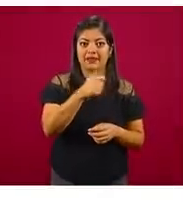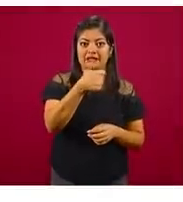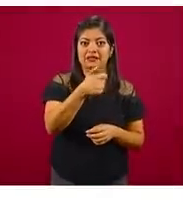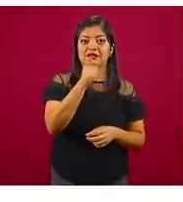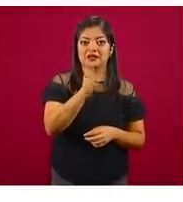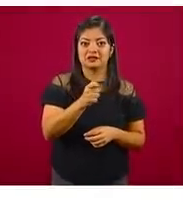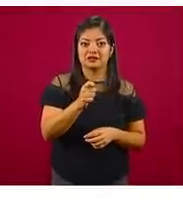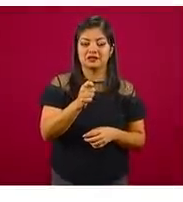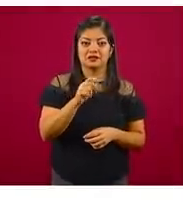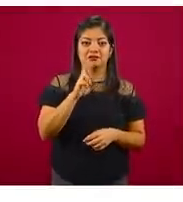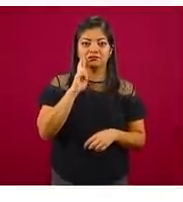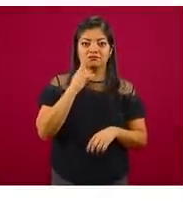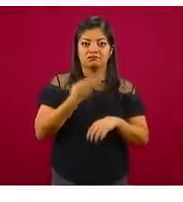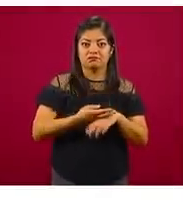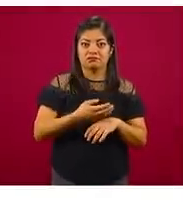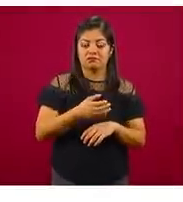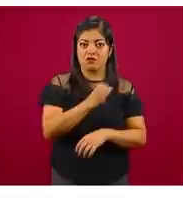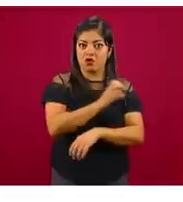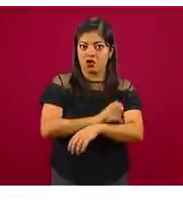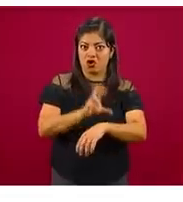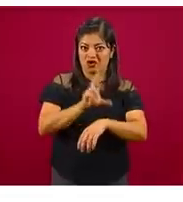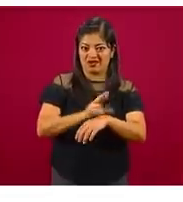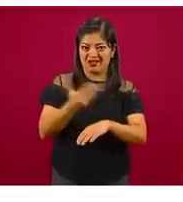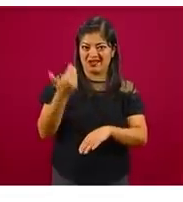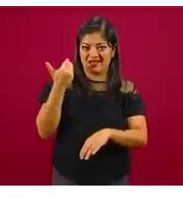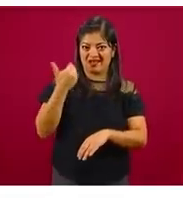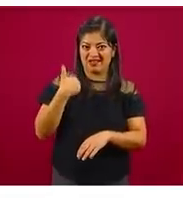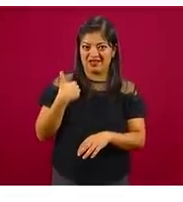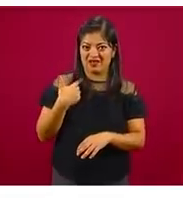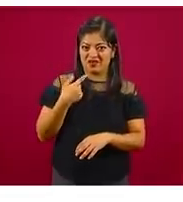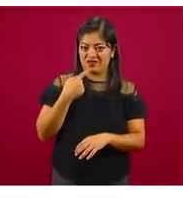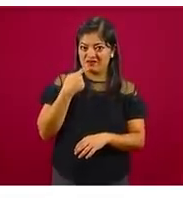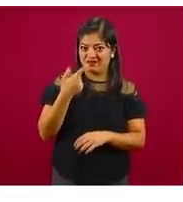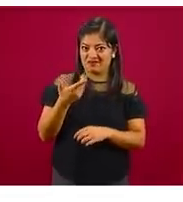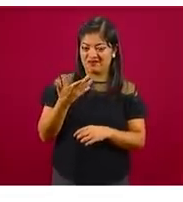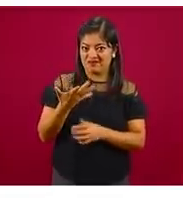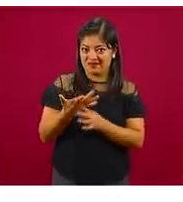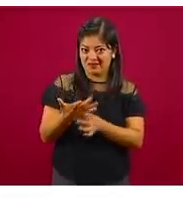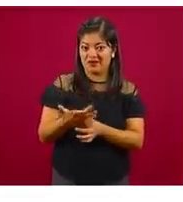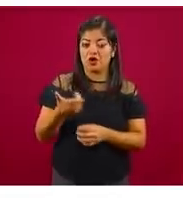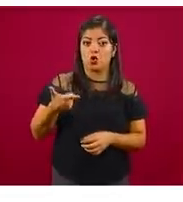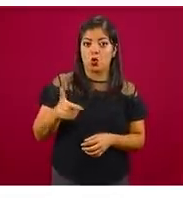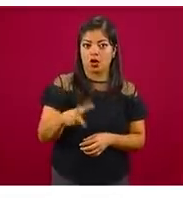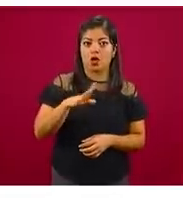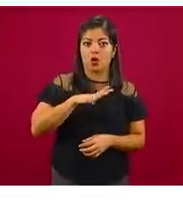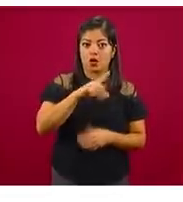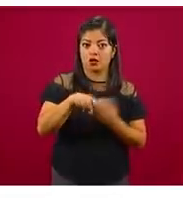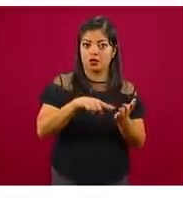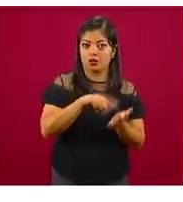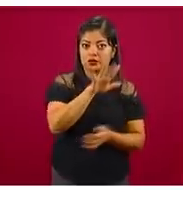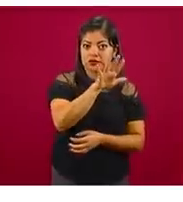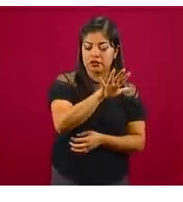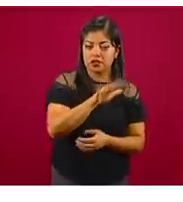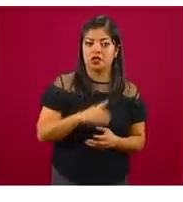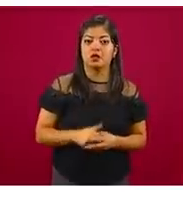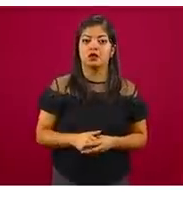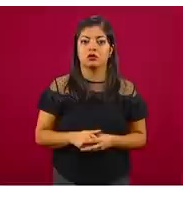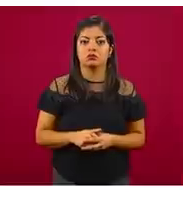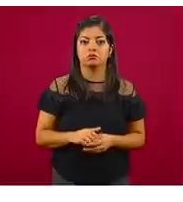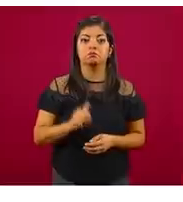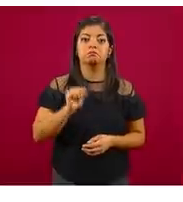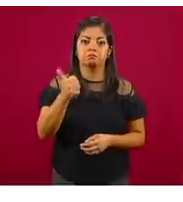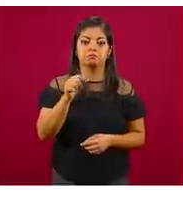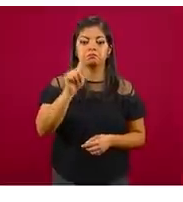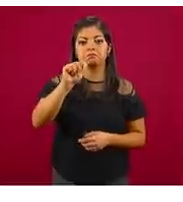coordinaciones que mencioné. Destaca Guanajuato con cinco y el resto,